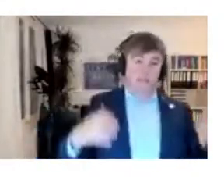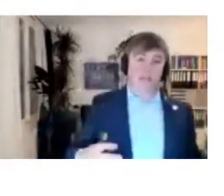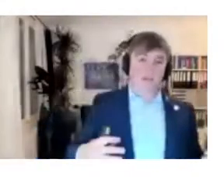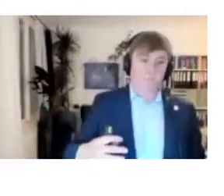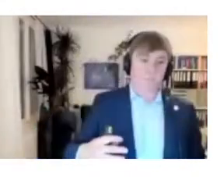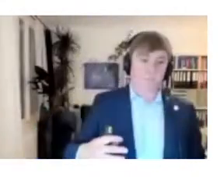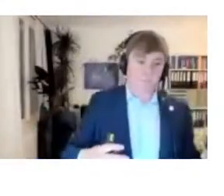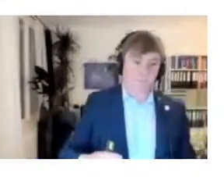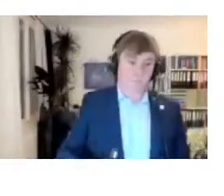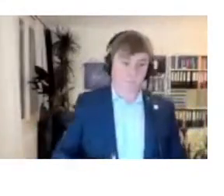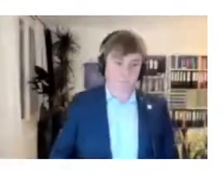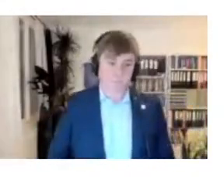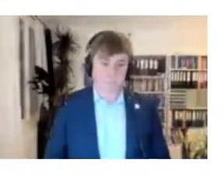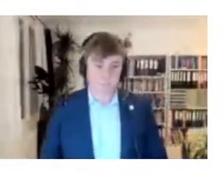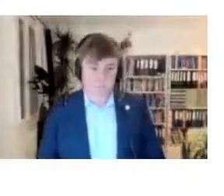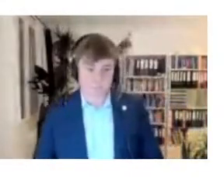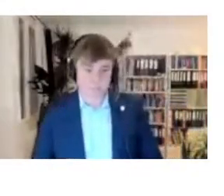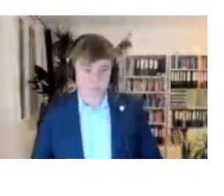differently.